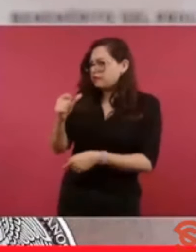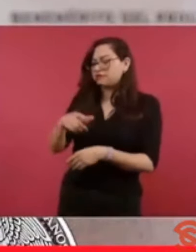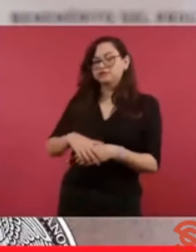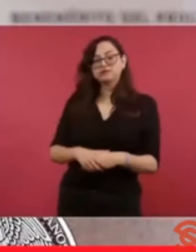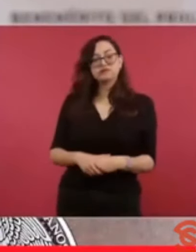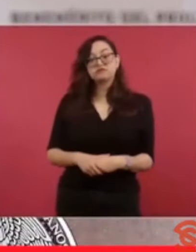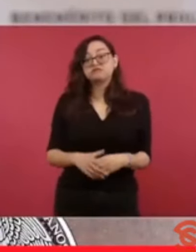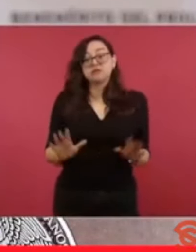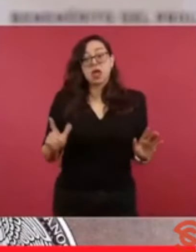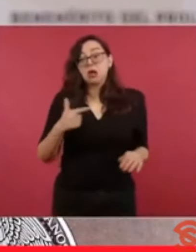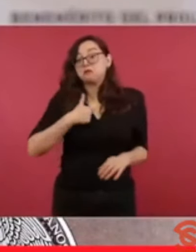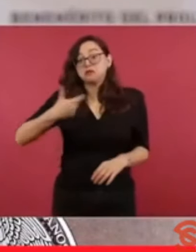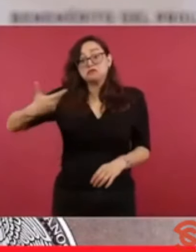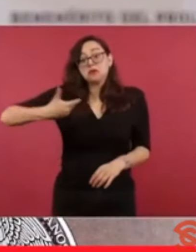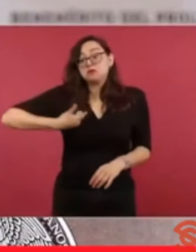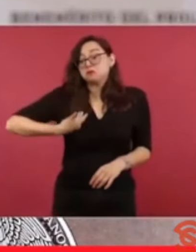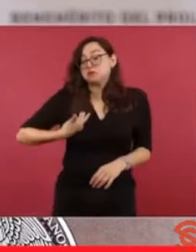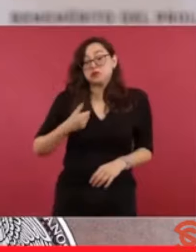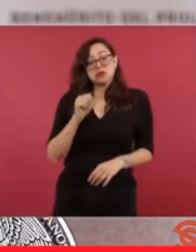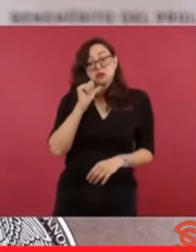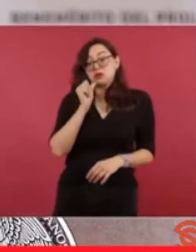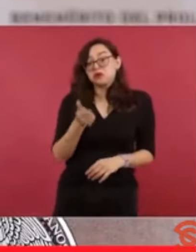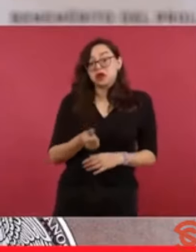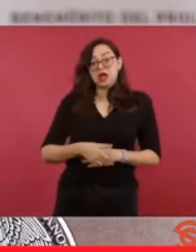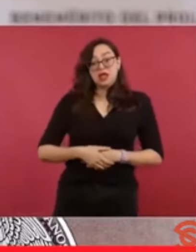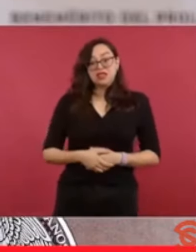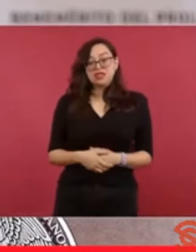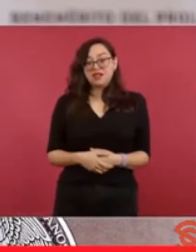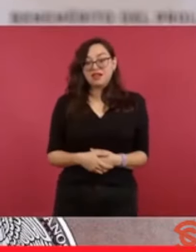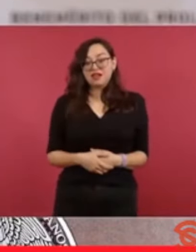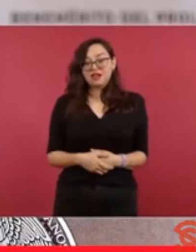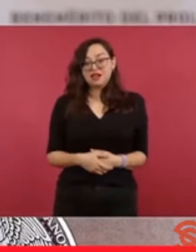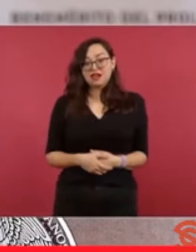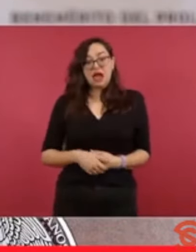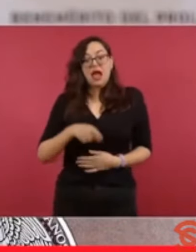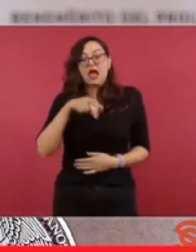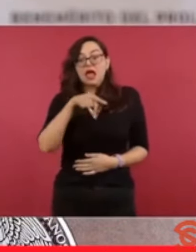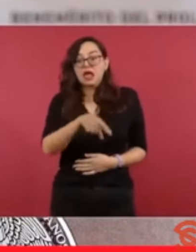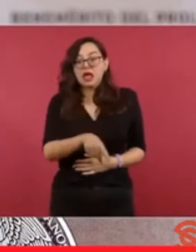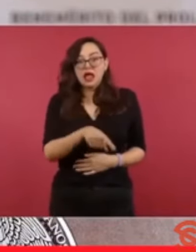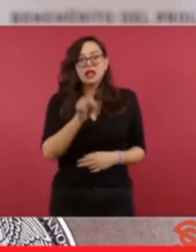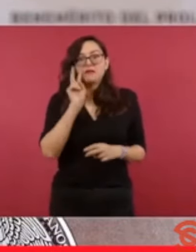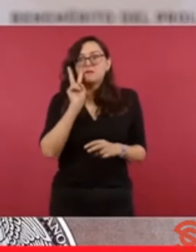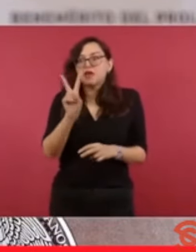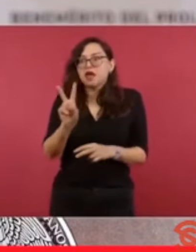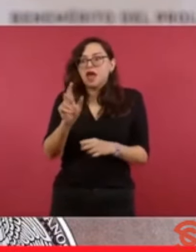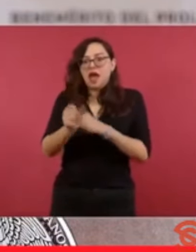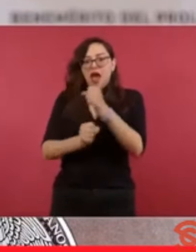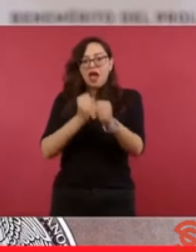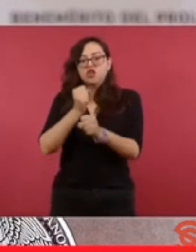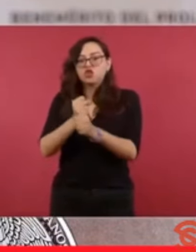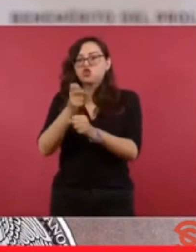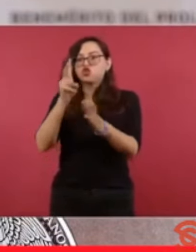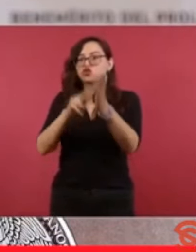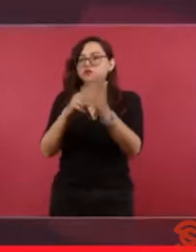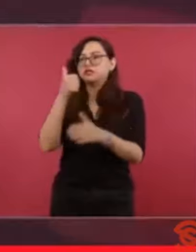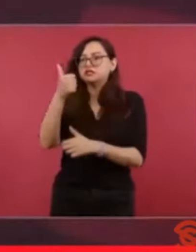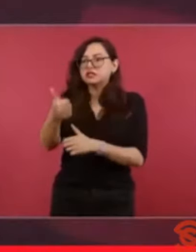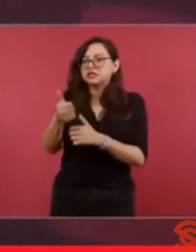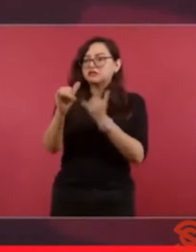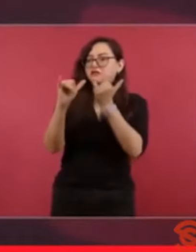¿por qué nadie me las pidió? Madrazo guardó un silencio cómplice del fraude de 2006 todo